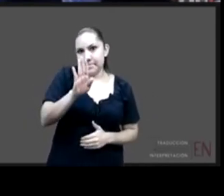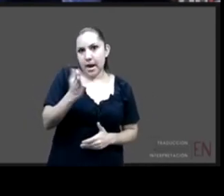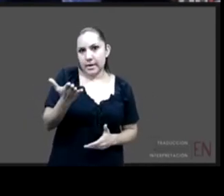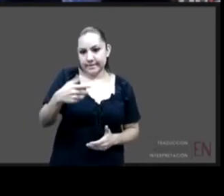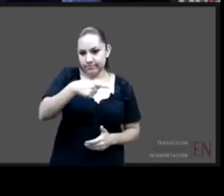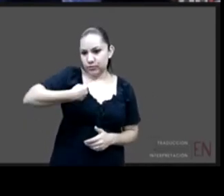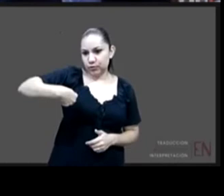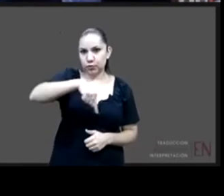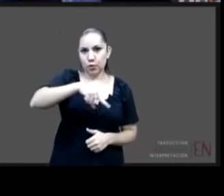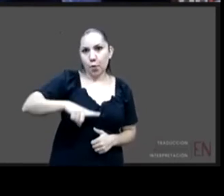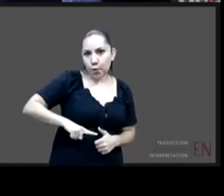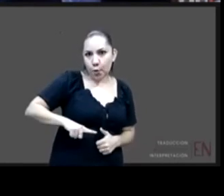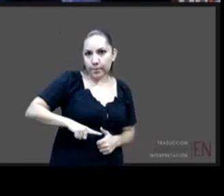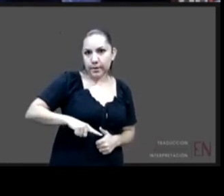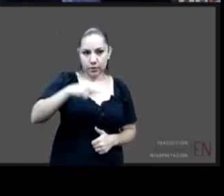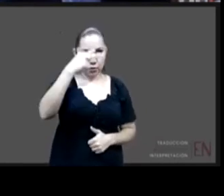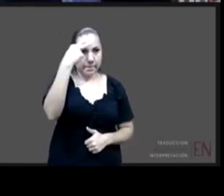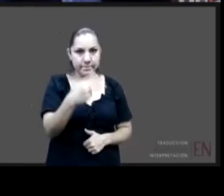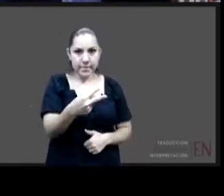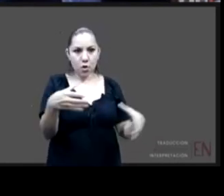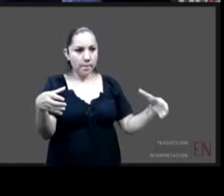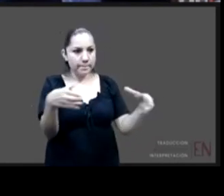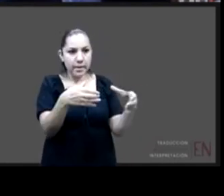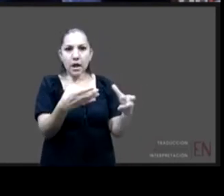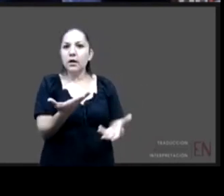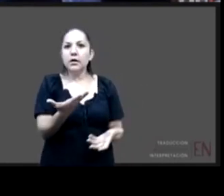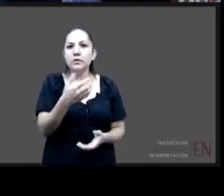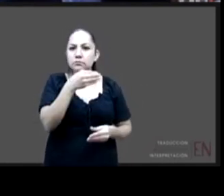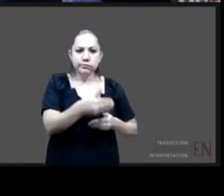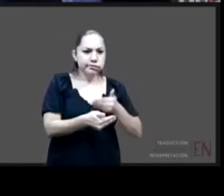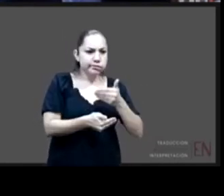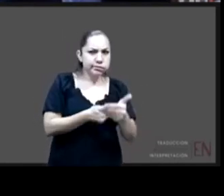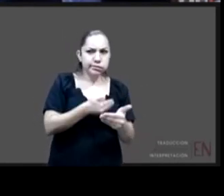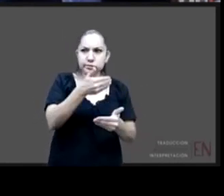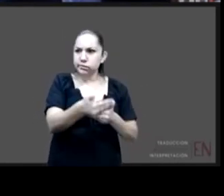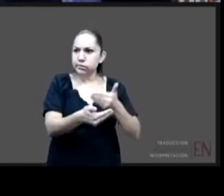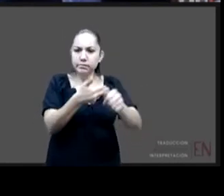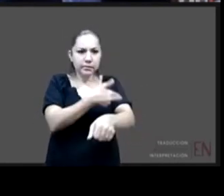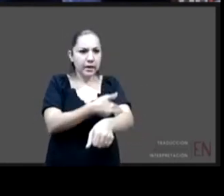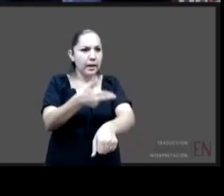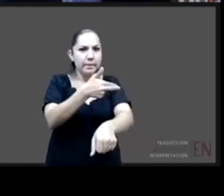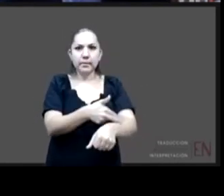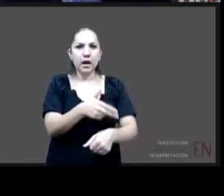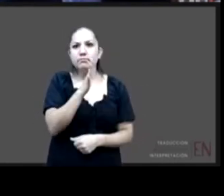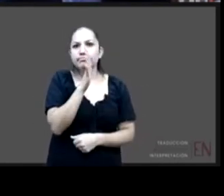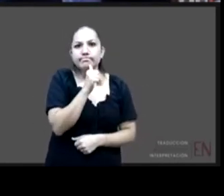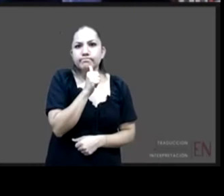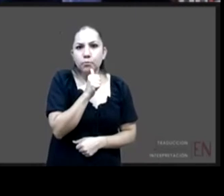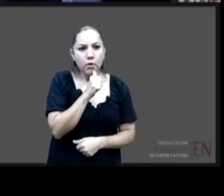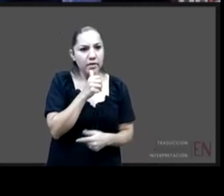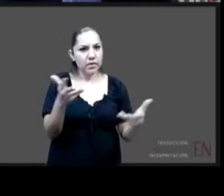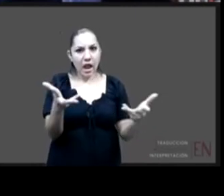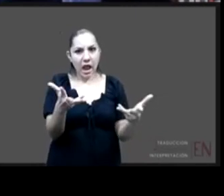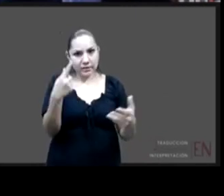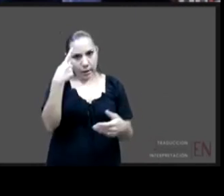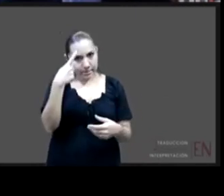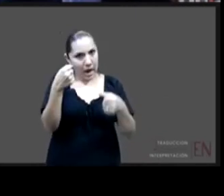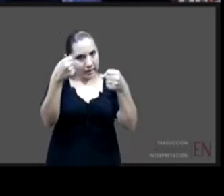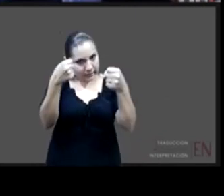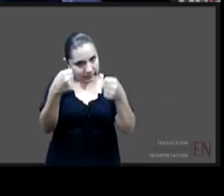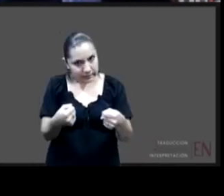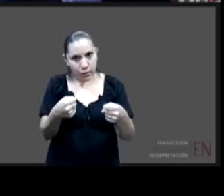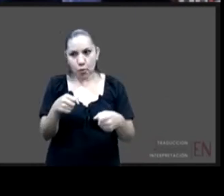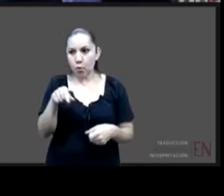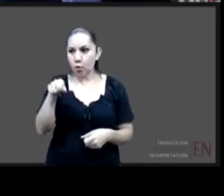que los niños puedan vivir y permanecer en sus familias en condiciones adecuadas y